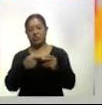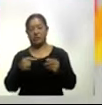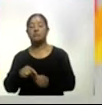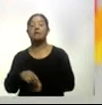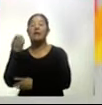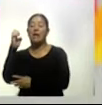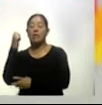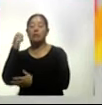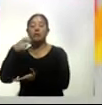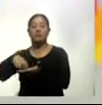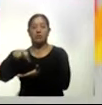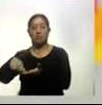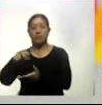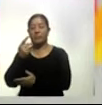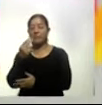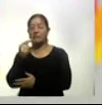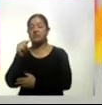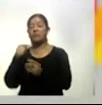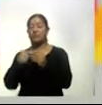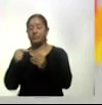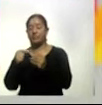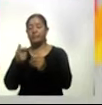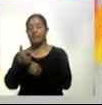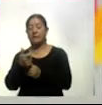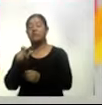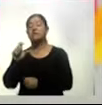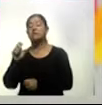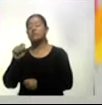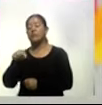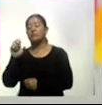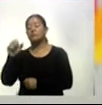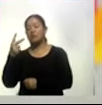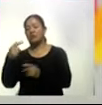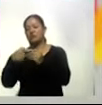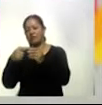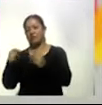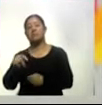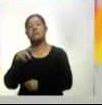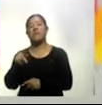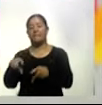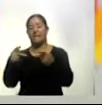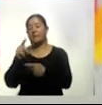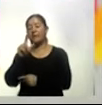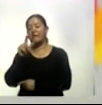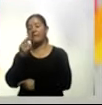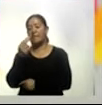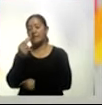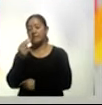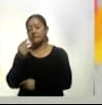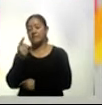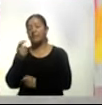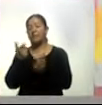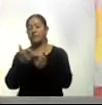el euro el euro se compra en 25 pesos con 68 centavos y a la venta en 25 pesos con 70